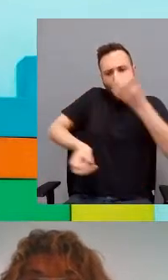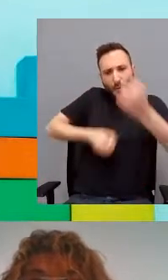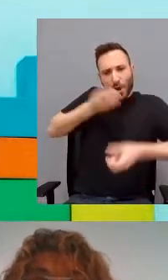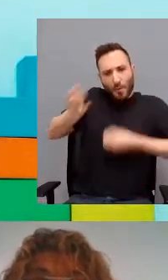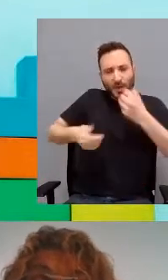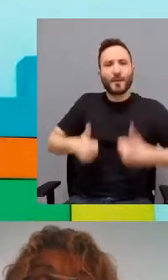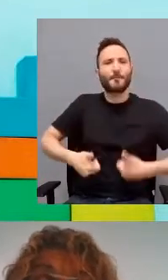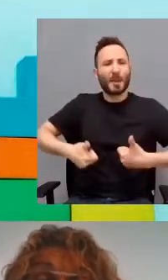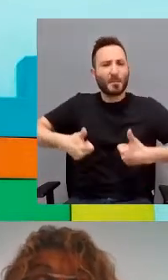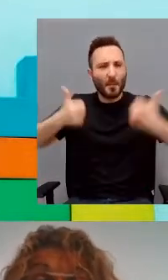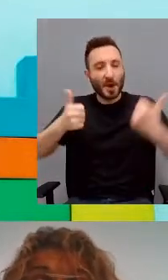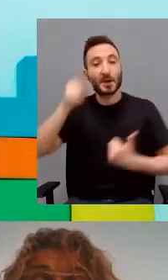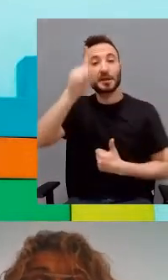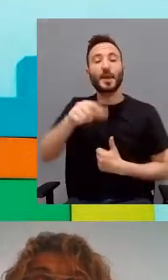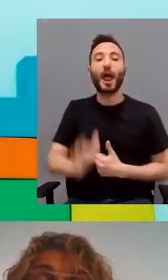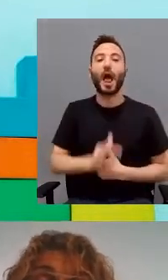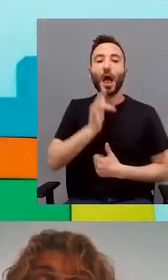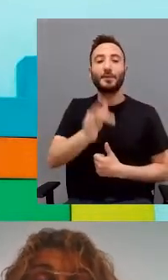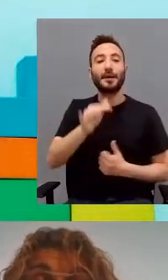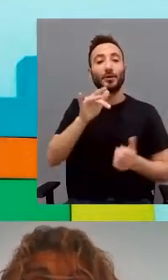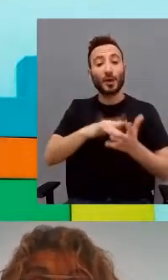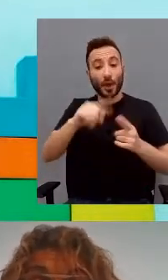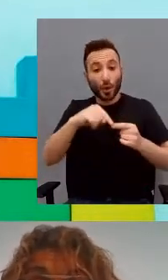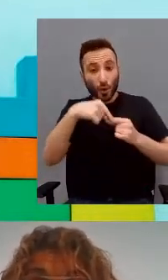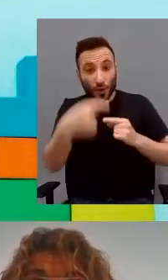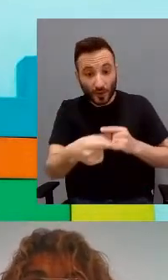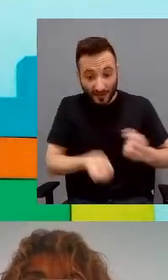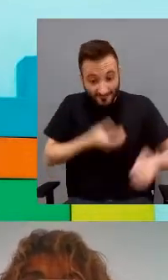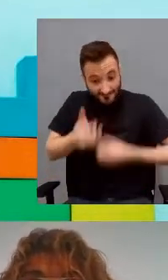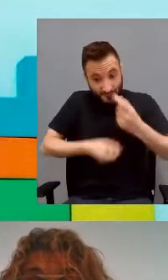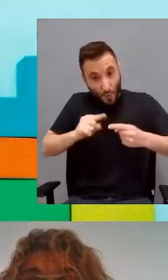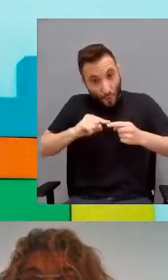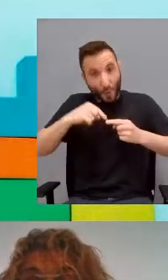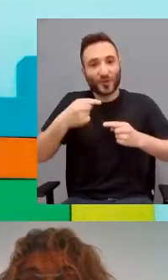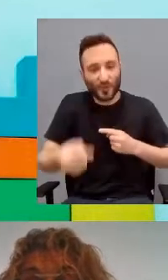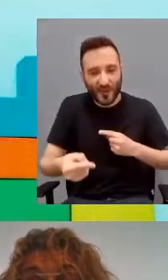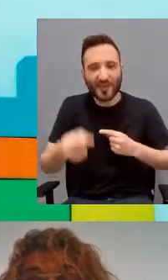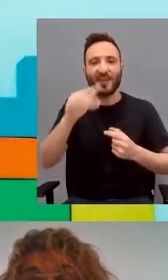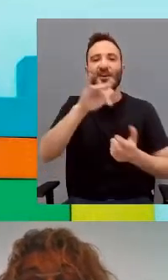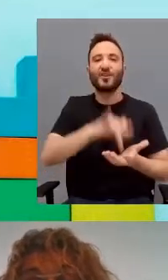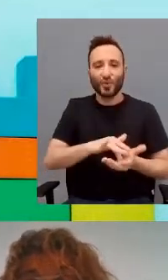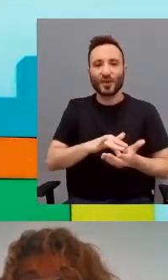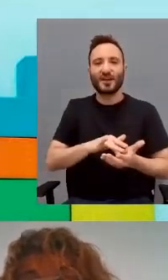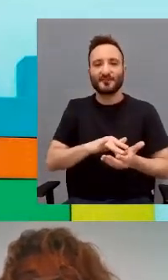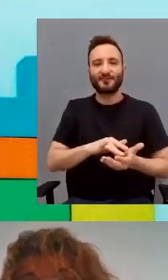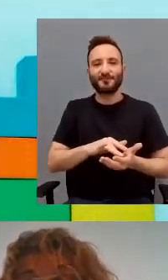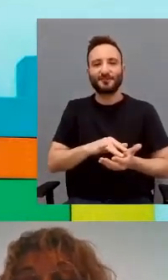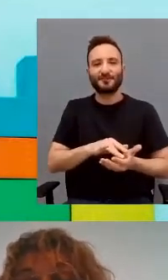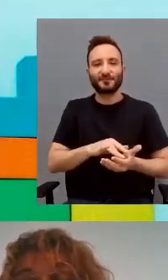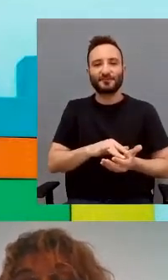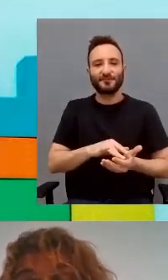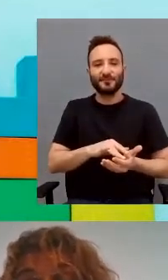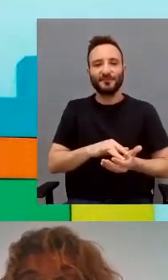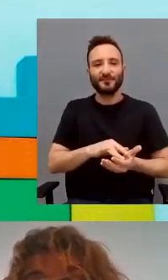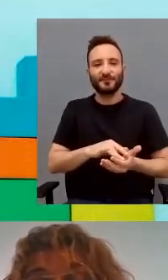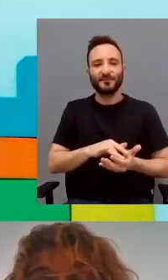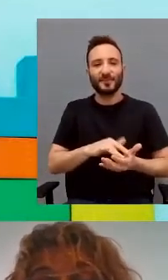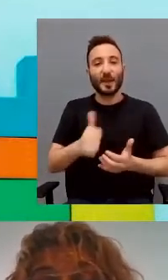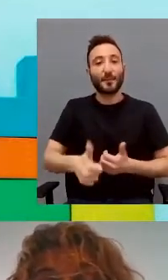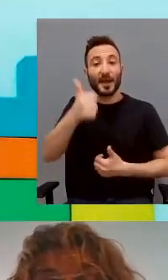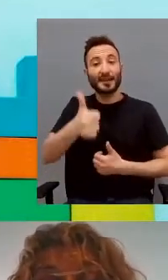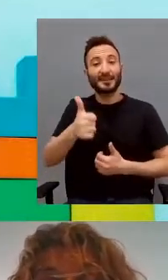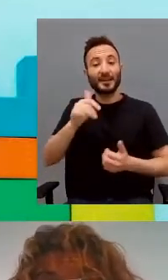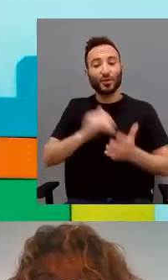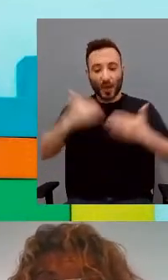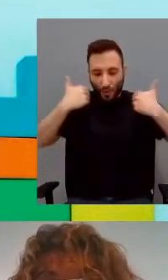además, como consecuencia de esta ampliación narrativa existe un incremento de la